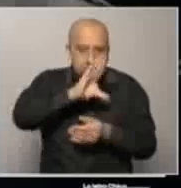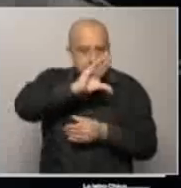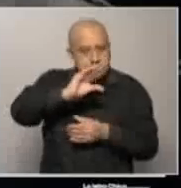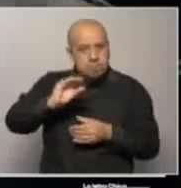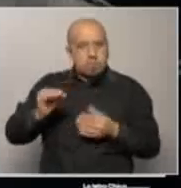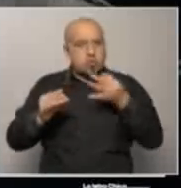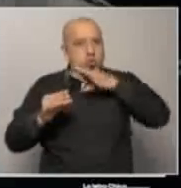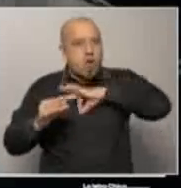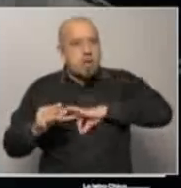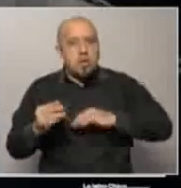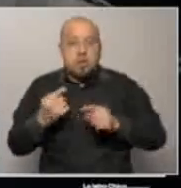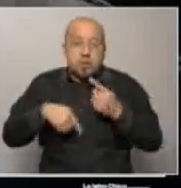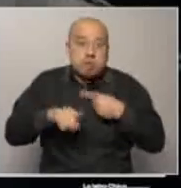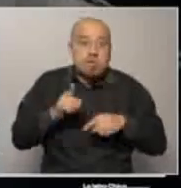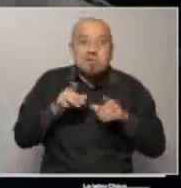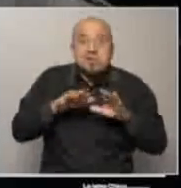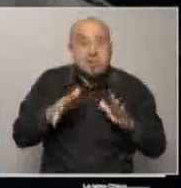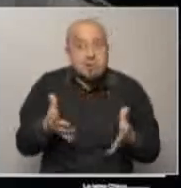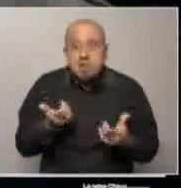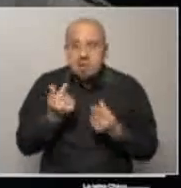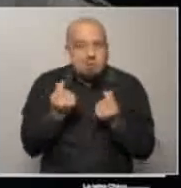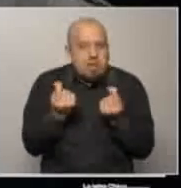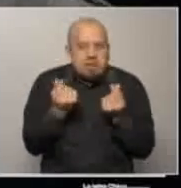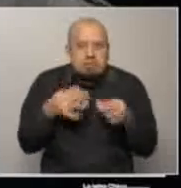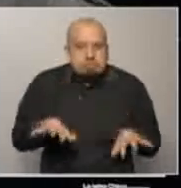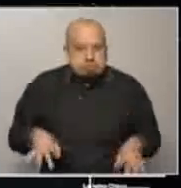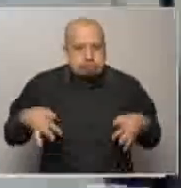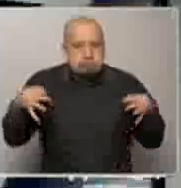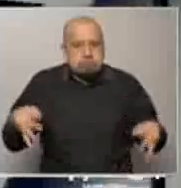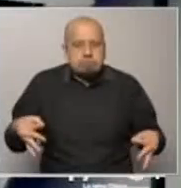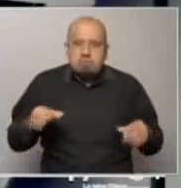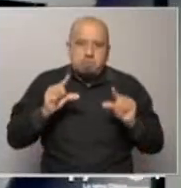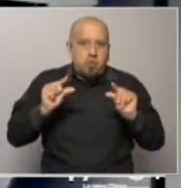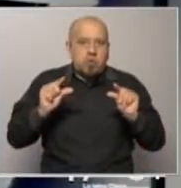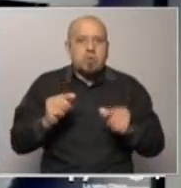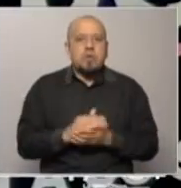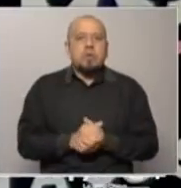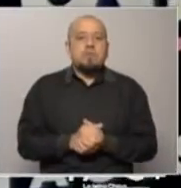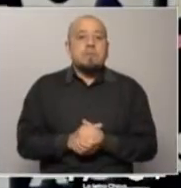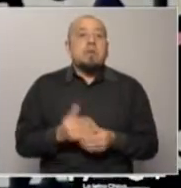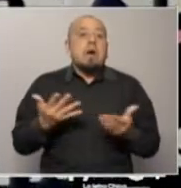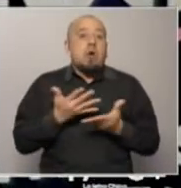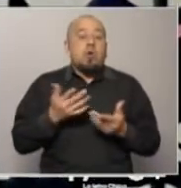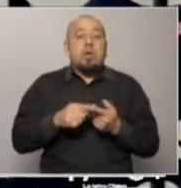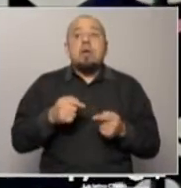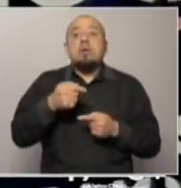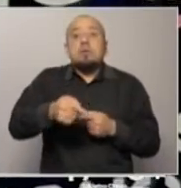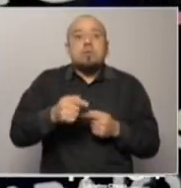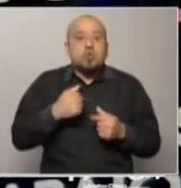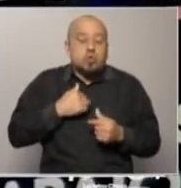pérdida de inflación, y eso significa tener pérdida real en los bolsillos de los trabajadores y trabajadores. De última, primera y última,